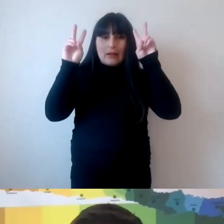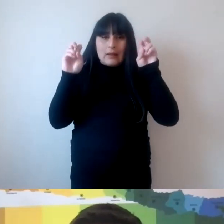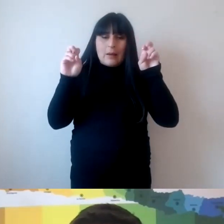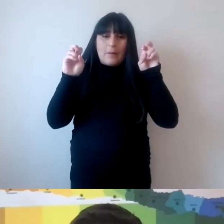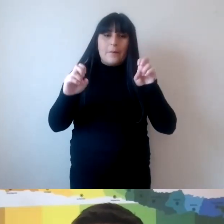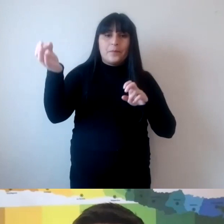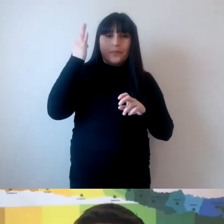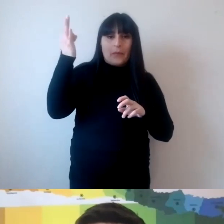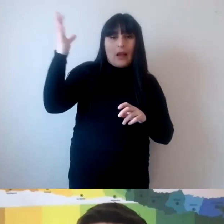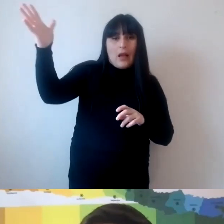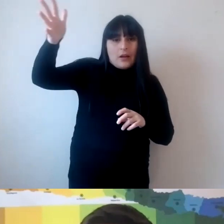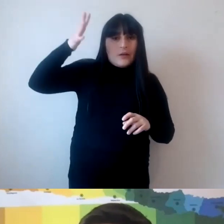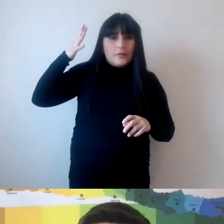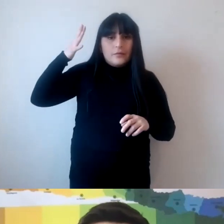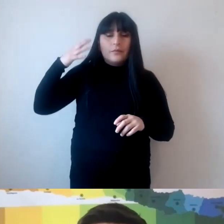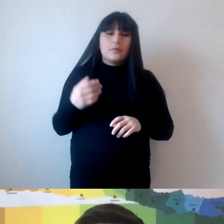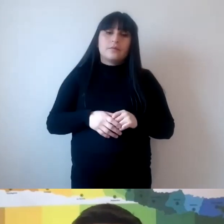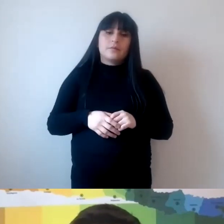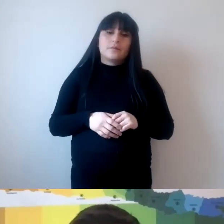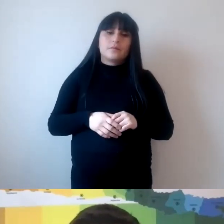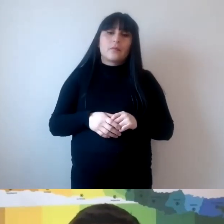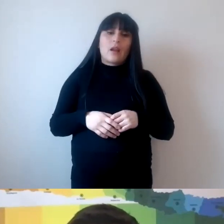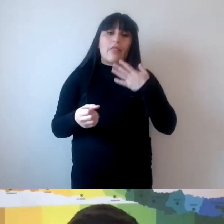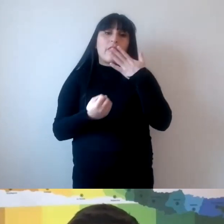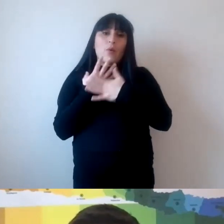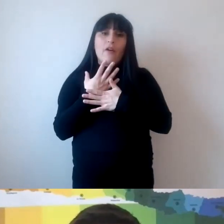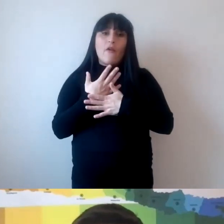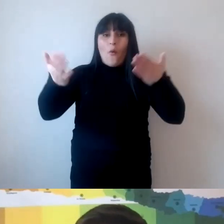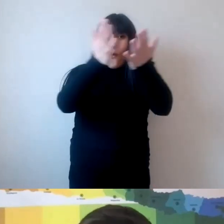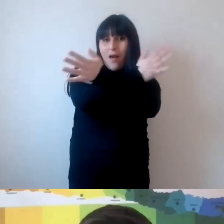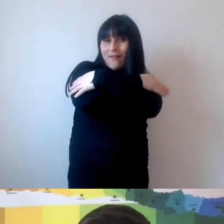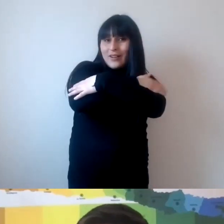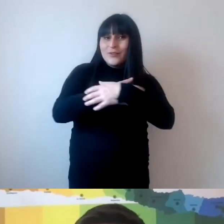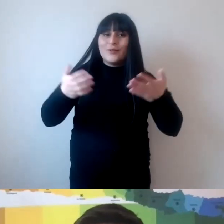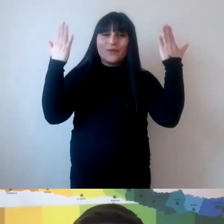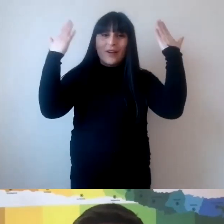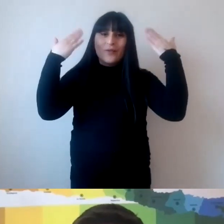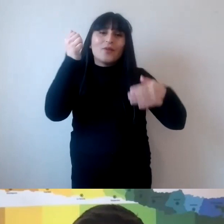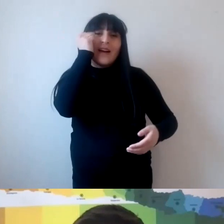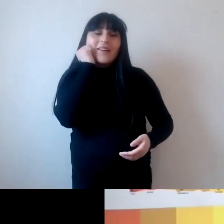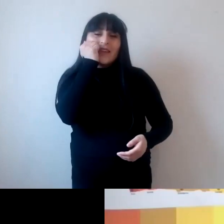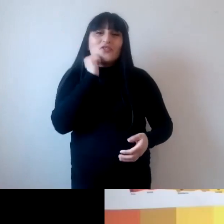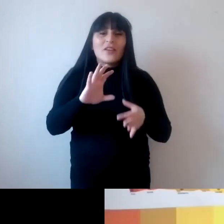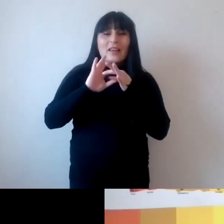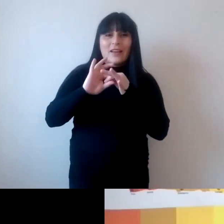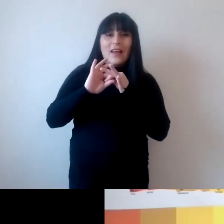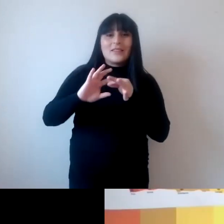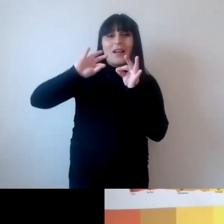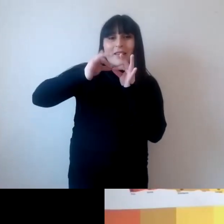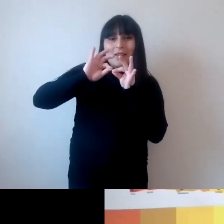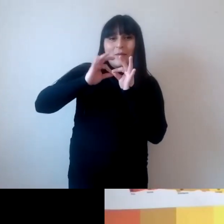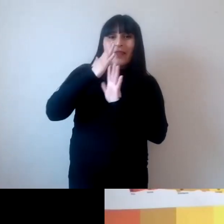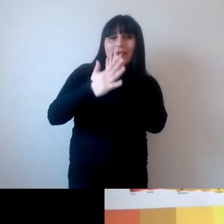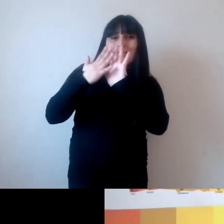revisar la conferencia por supuesto otra vez un abrazo un saludo cariñoso a todos y muchas gracias también al intérprete Yesenia que nos acompañó